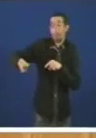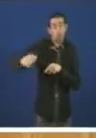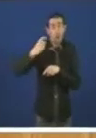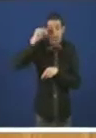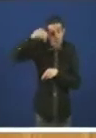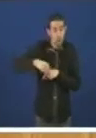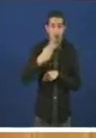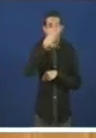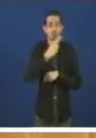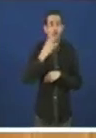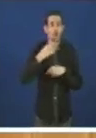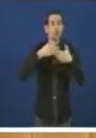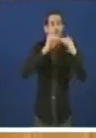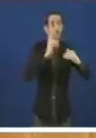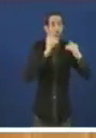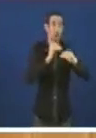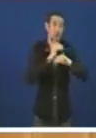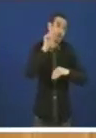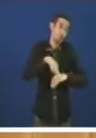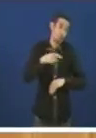dique de momento moi nada e moitas grazas